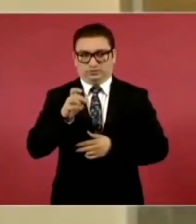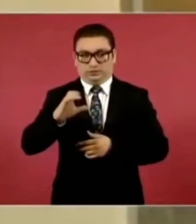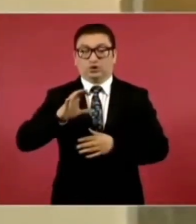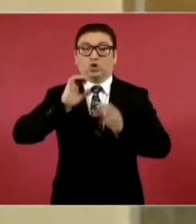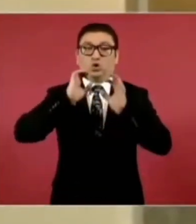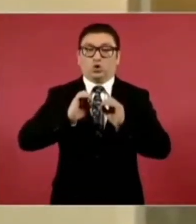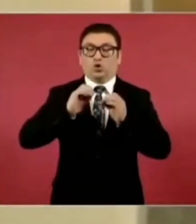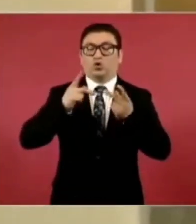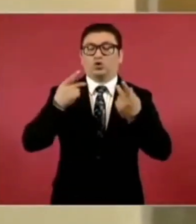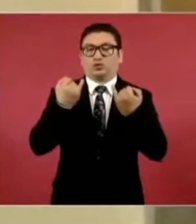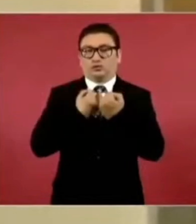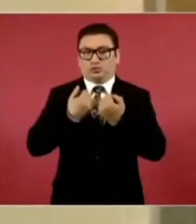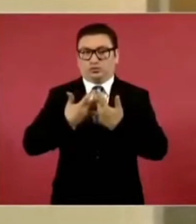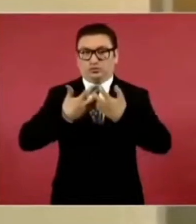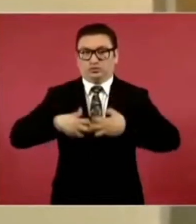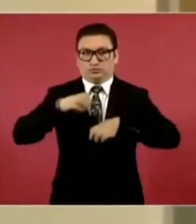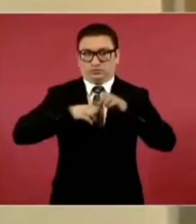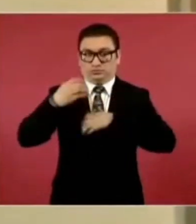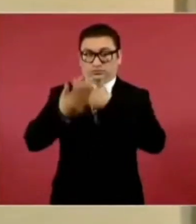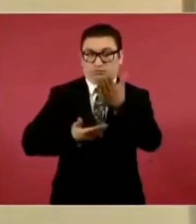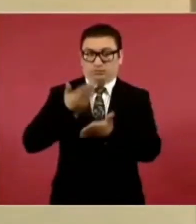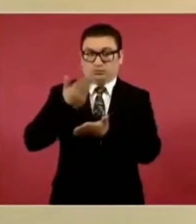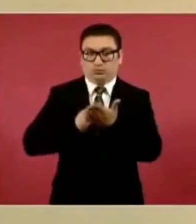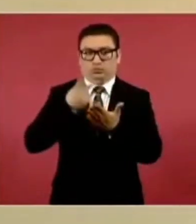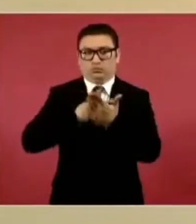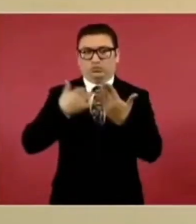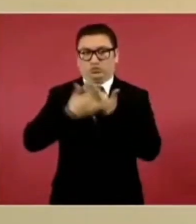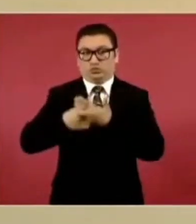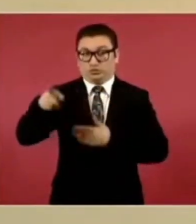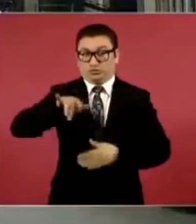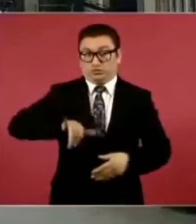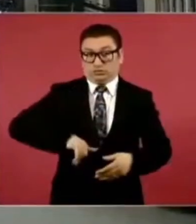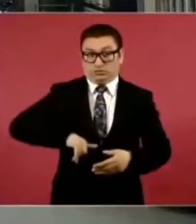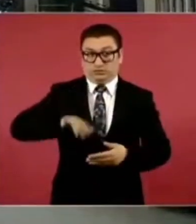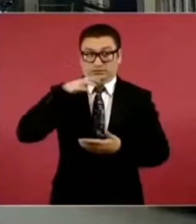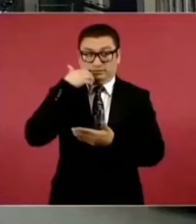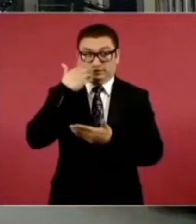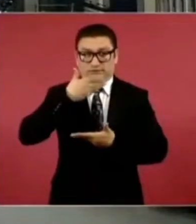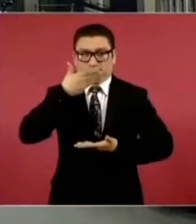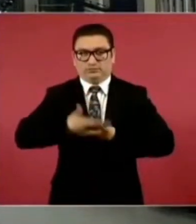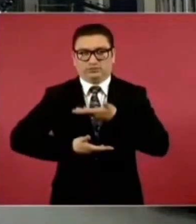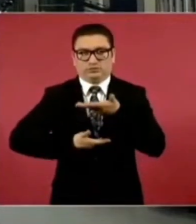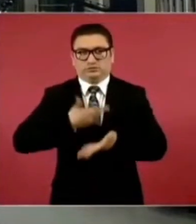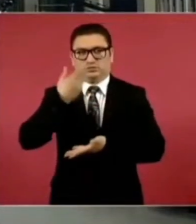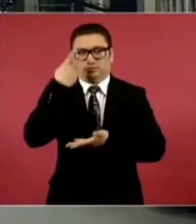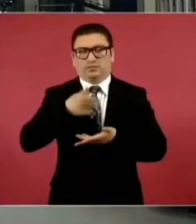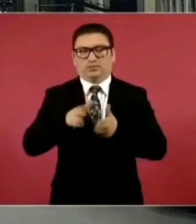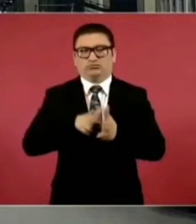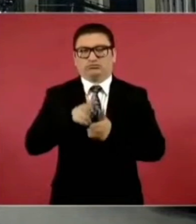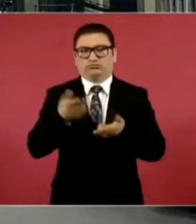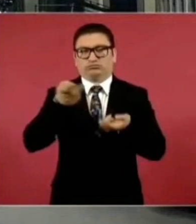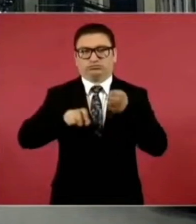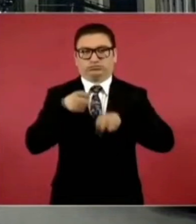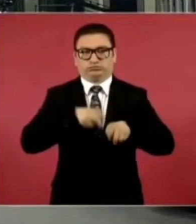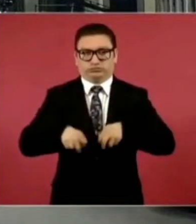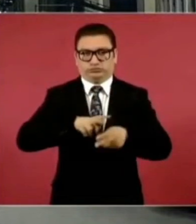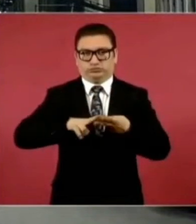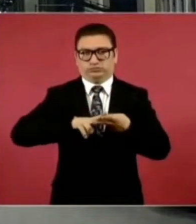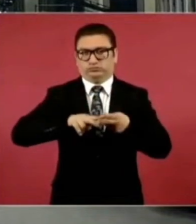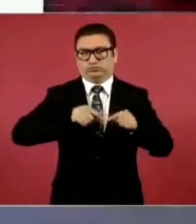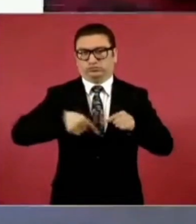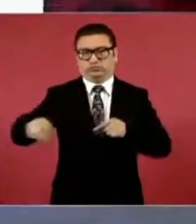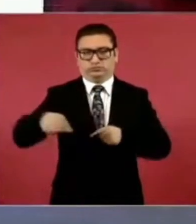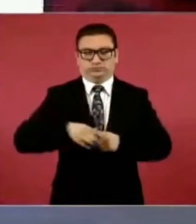que presenten propuestas y estén interesados en prestar el servicio de transporte ferroviario de